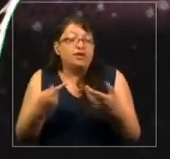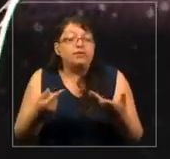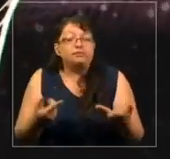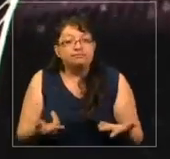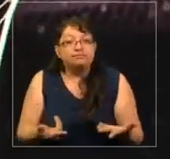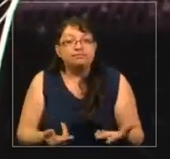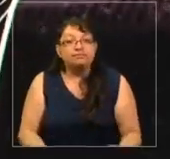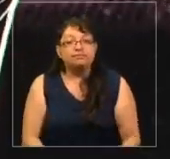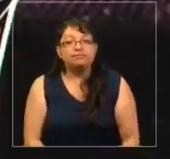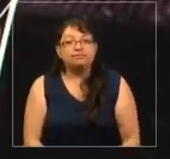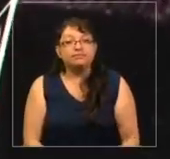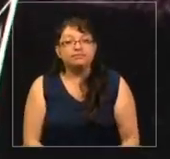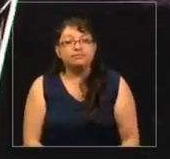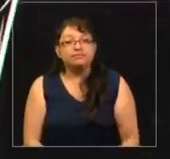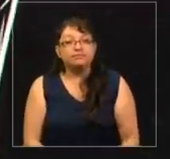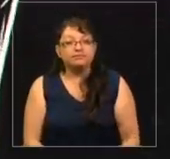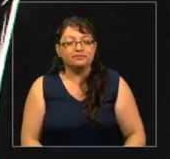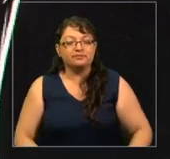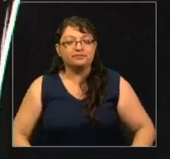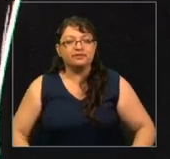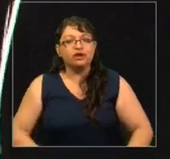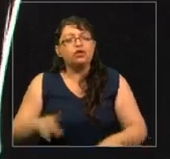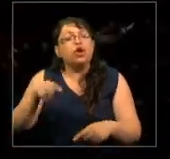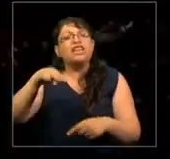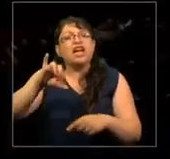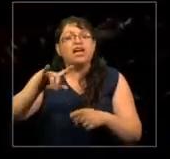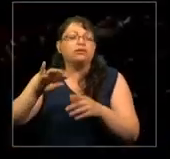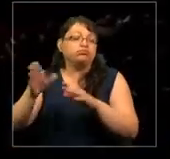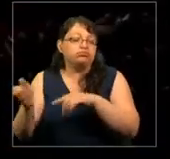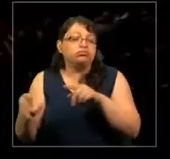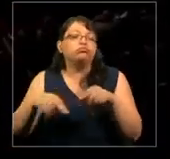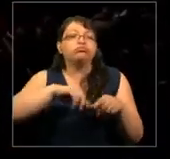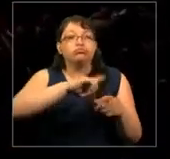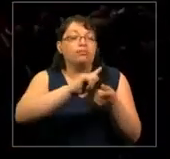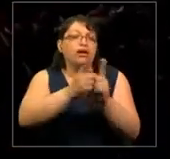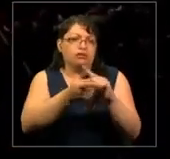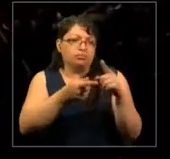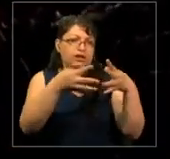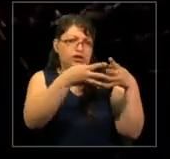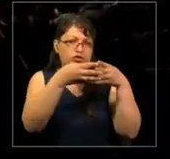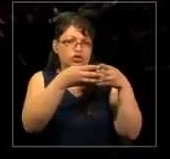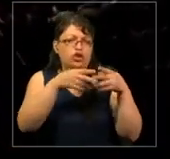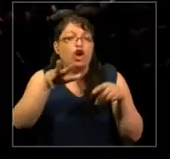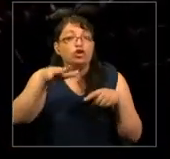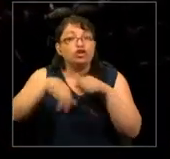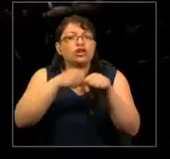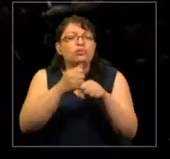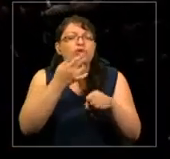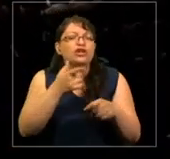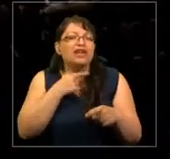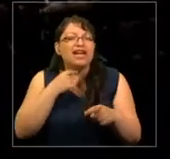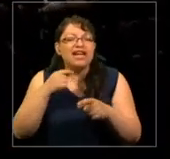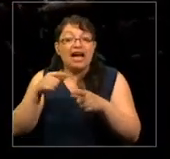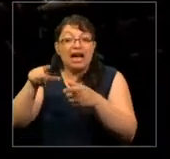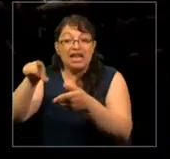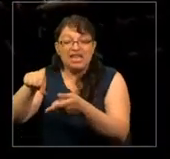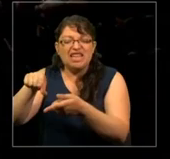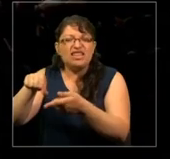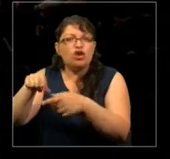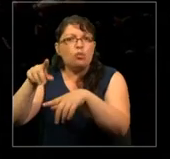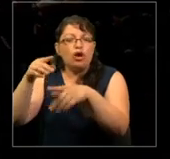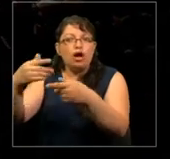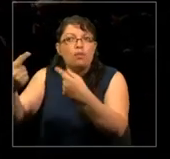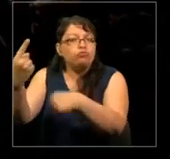Y dejé Nigeria a los 18 años y fui a Estados Unidos porque yo quería huir de este estudio de la